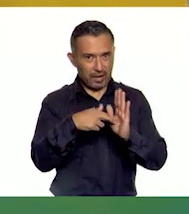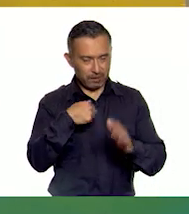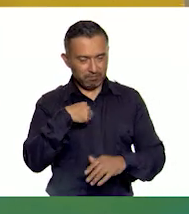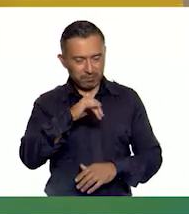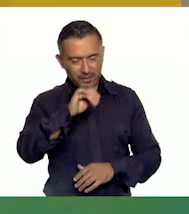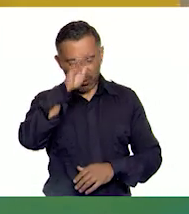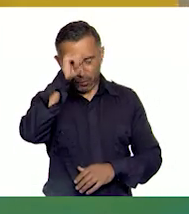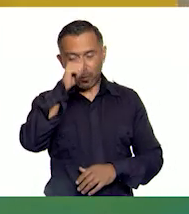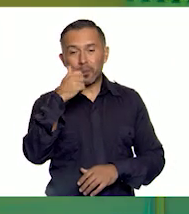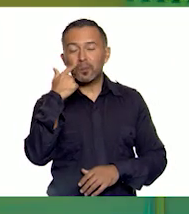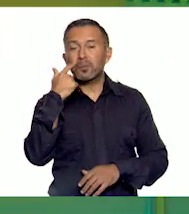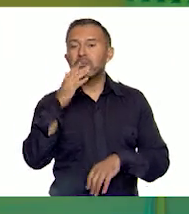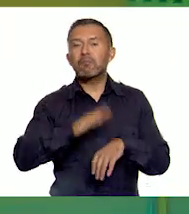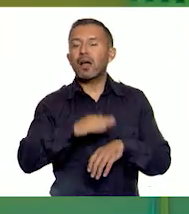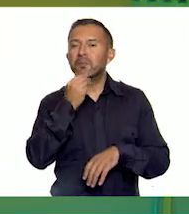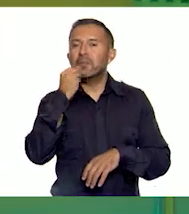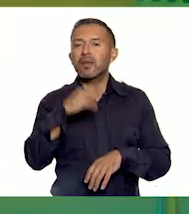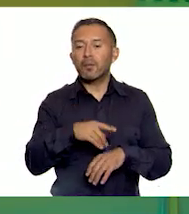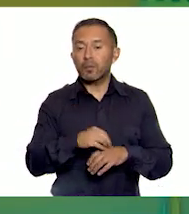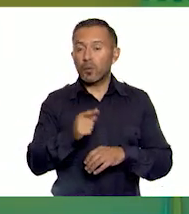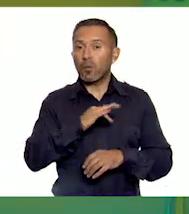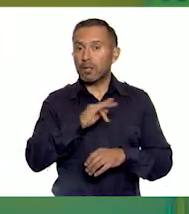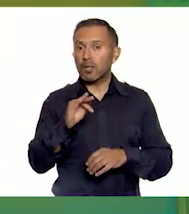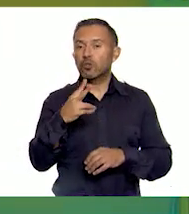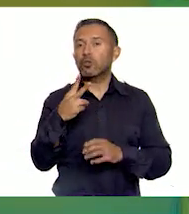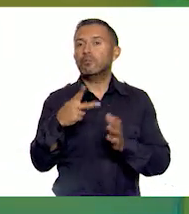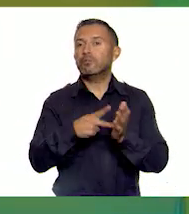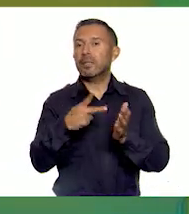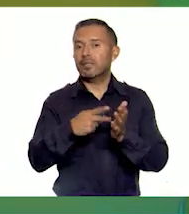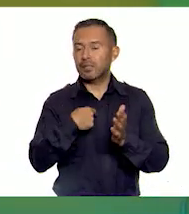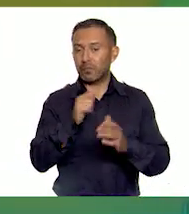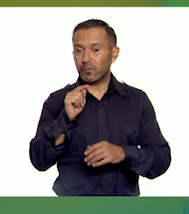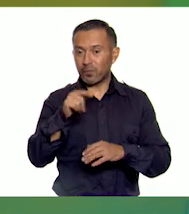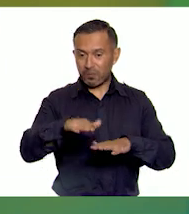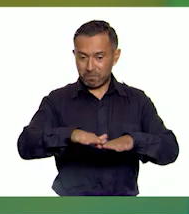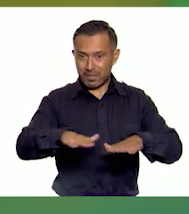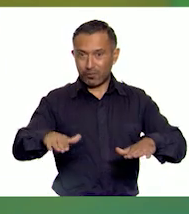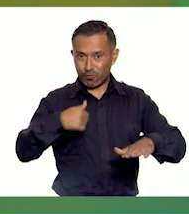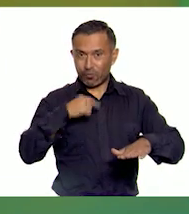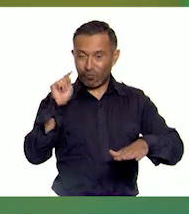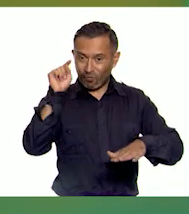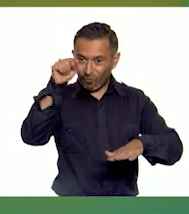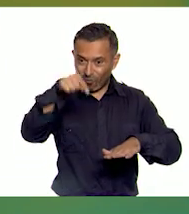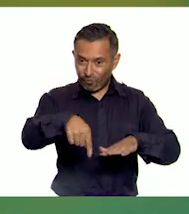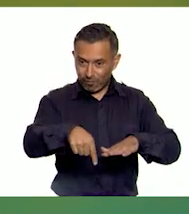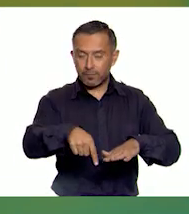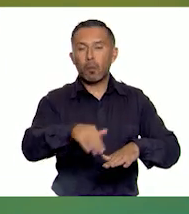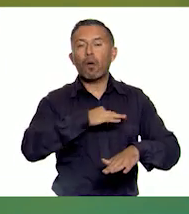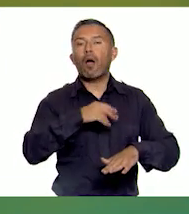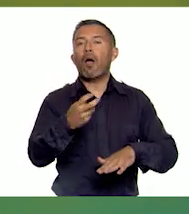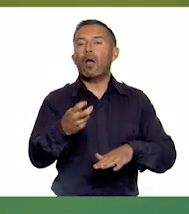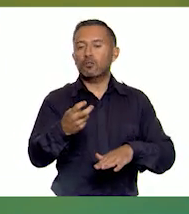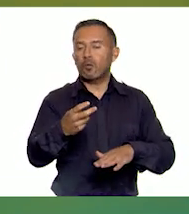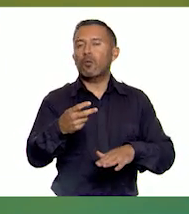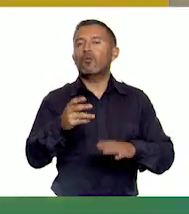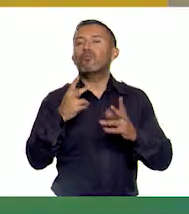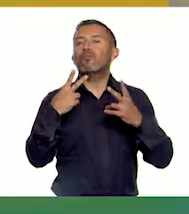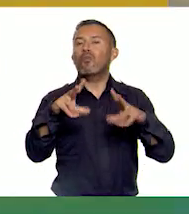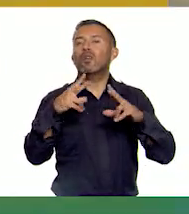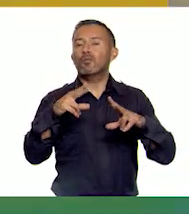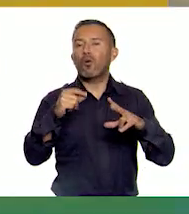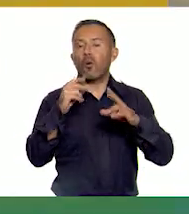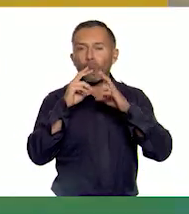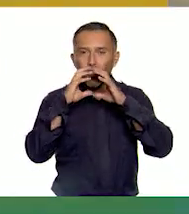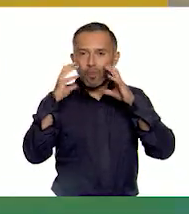El primero que logre dos anotaciones, es decir, que dos veces logre tocar el piso contrario, será quien haya ganado este partido de voleibol, de